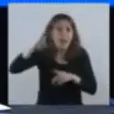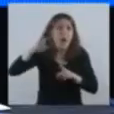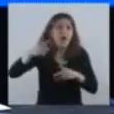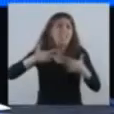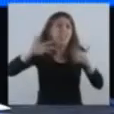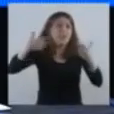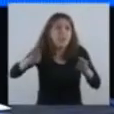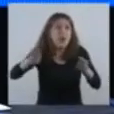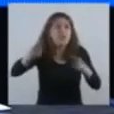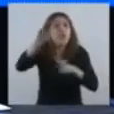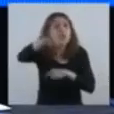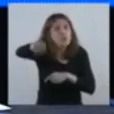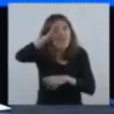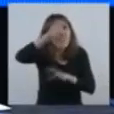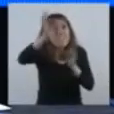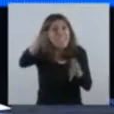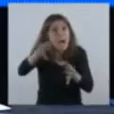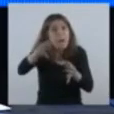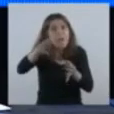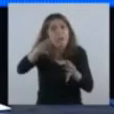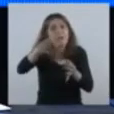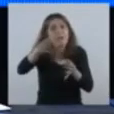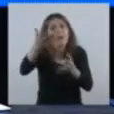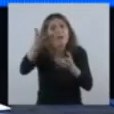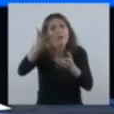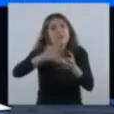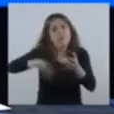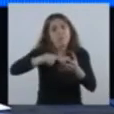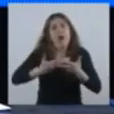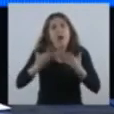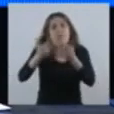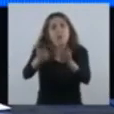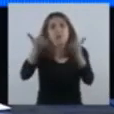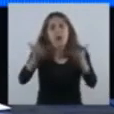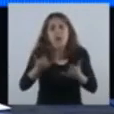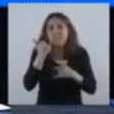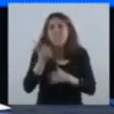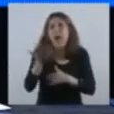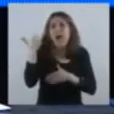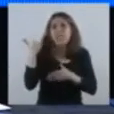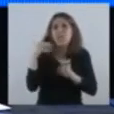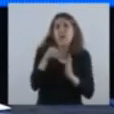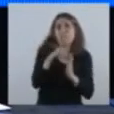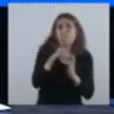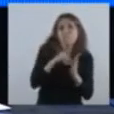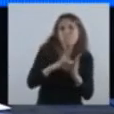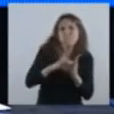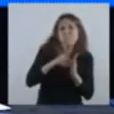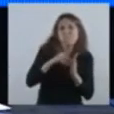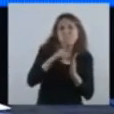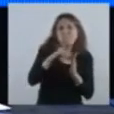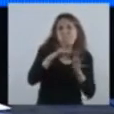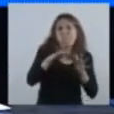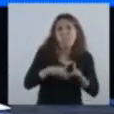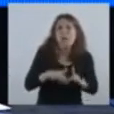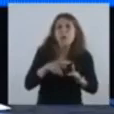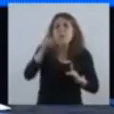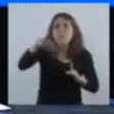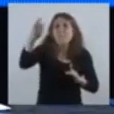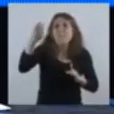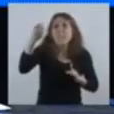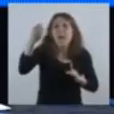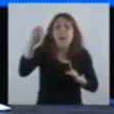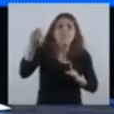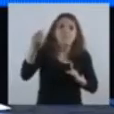saben que cuentan con nuestro apoyo. Hemos tomado ayer nota de las necesidades que tienen. Hoy en la